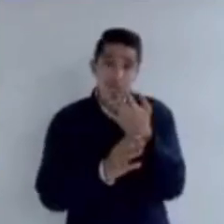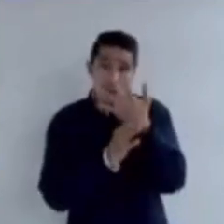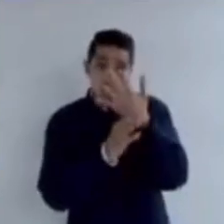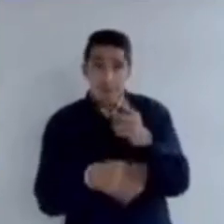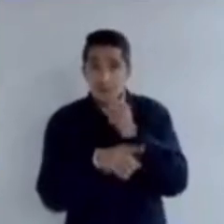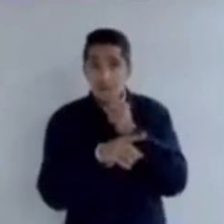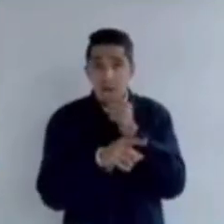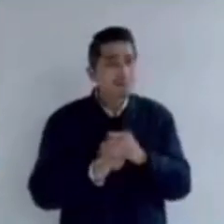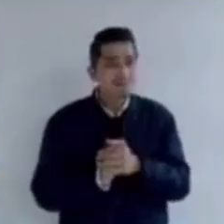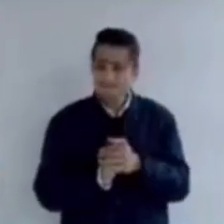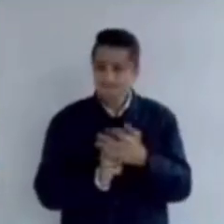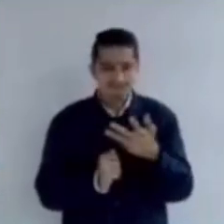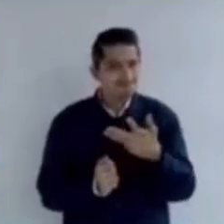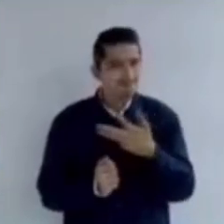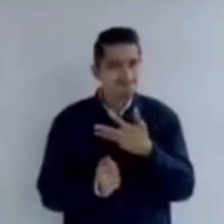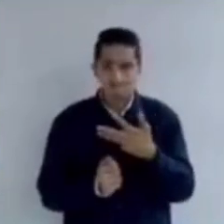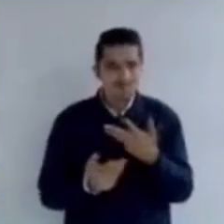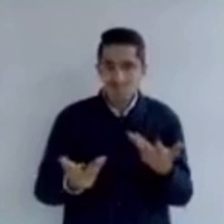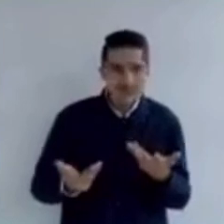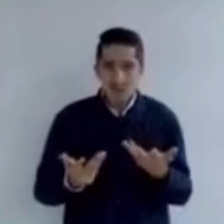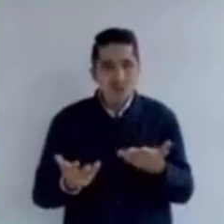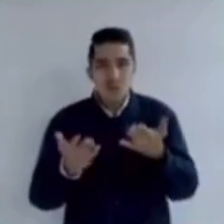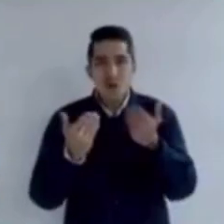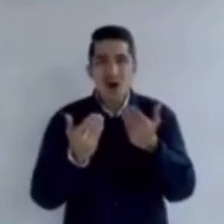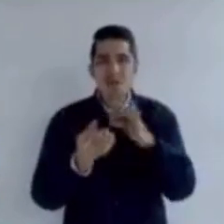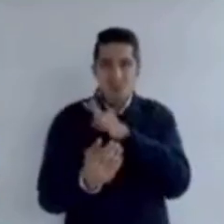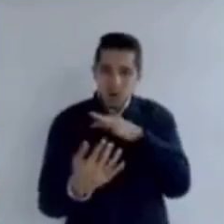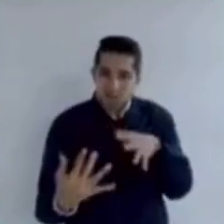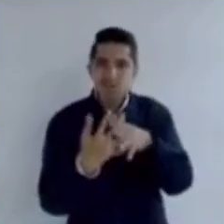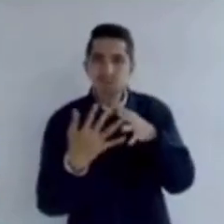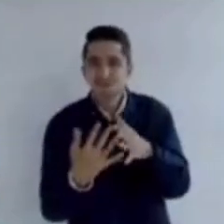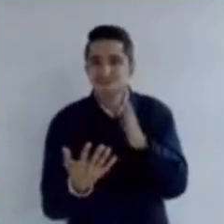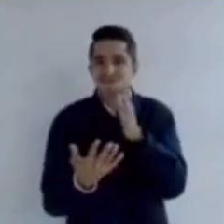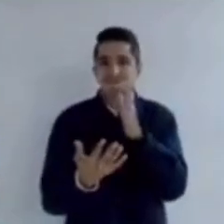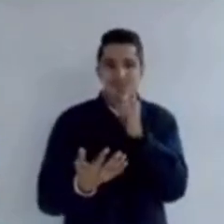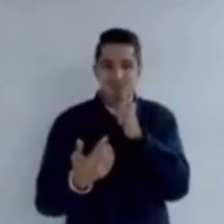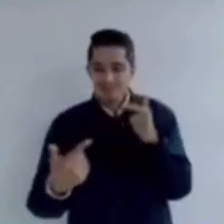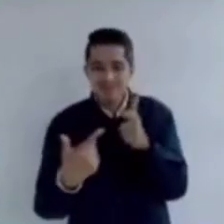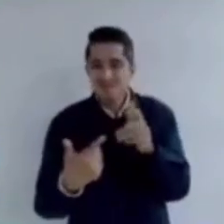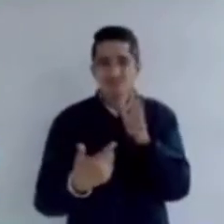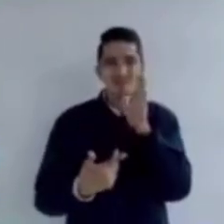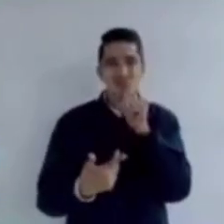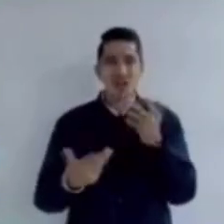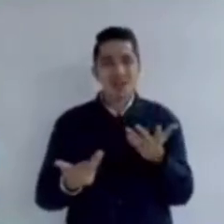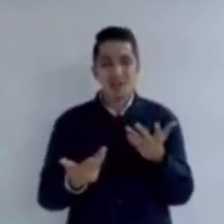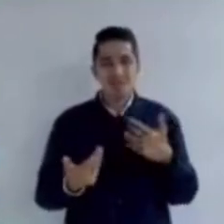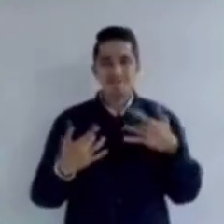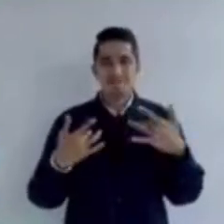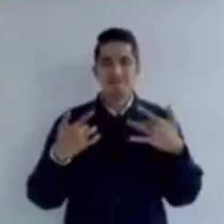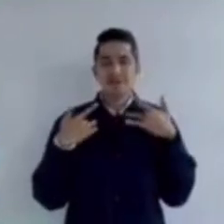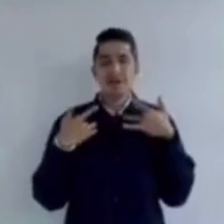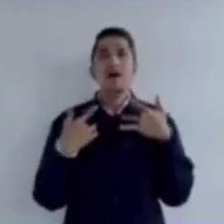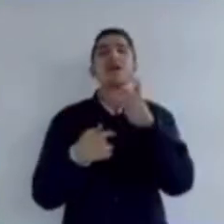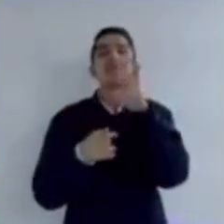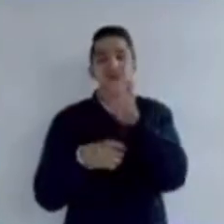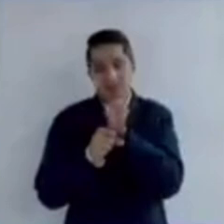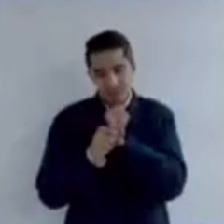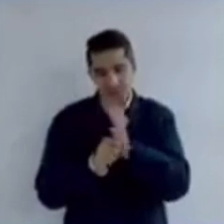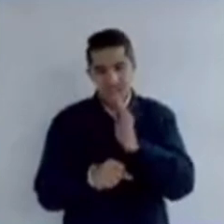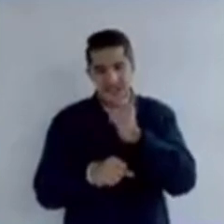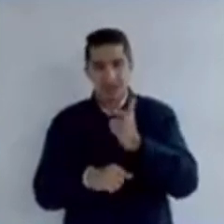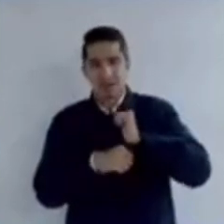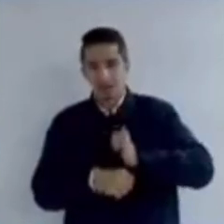no contaban con el suficiente estado de fuerza para acudir, por lo que esta fiscalía también investiga la